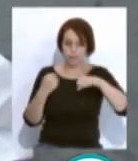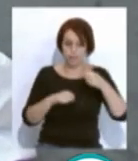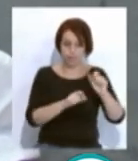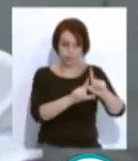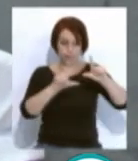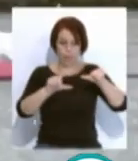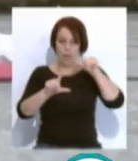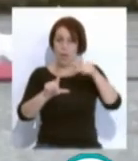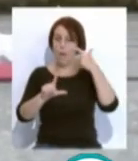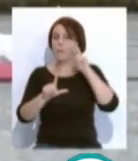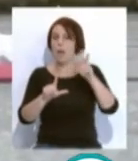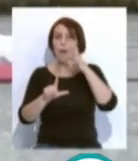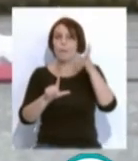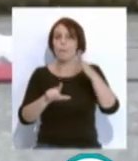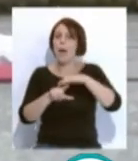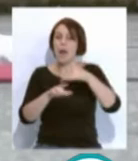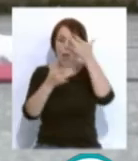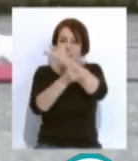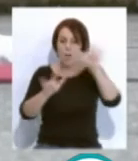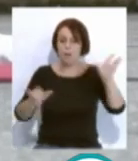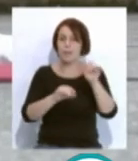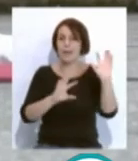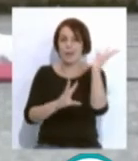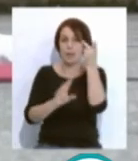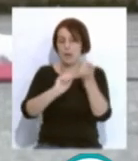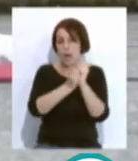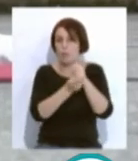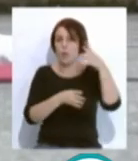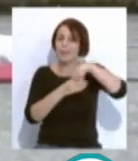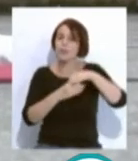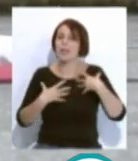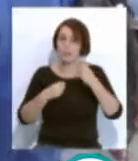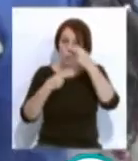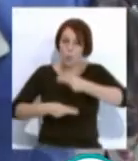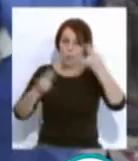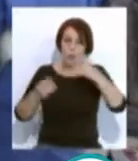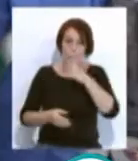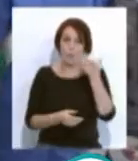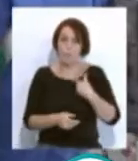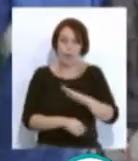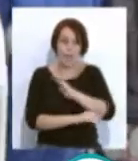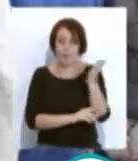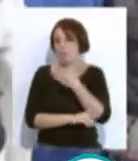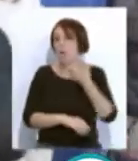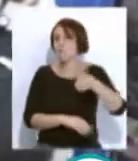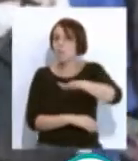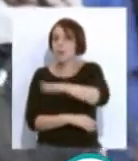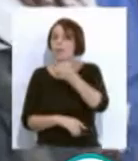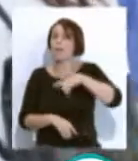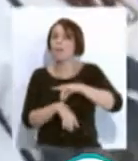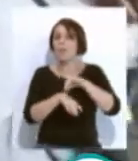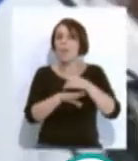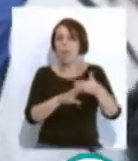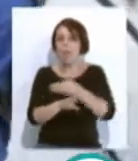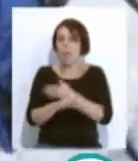concienciar sobre la influencia del cambio climático en la salud pública, ya que aseguran ocasión a muertes y enfermedades prematuras.